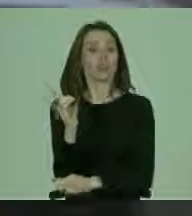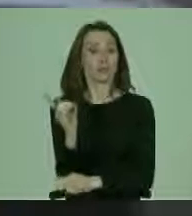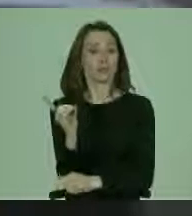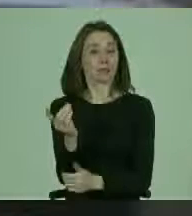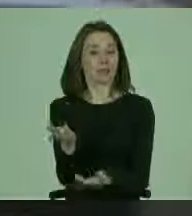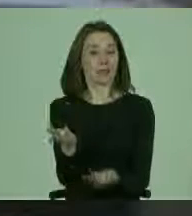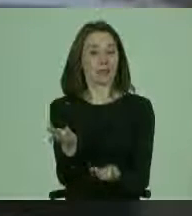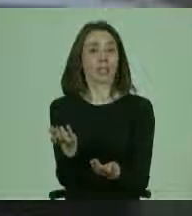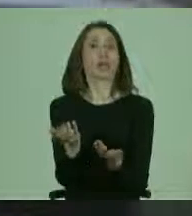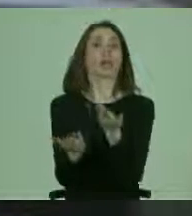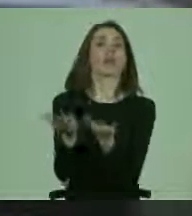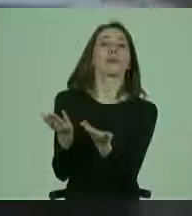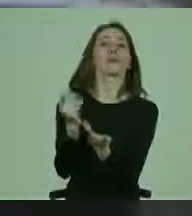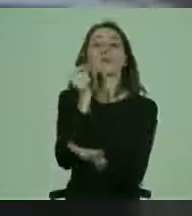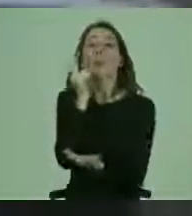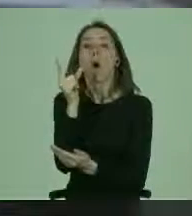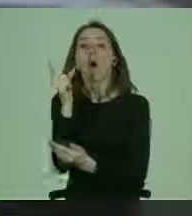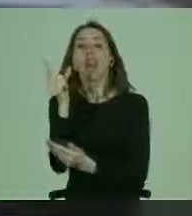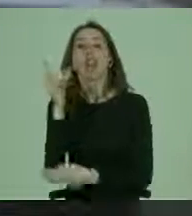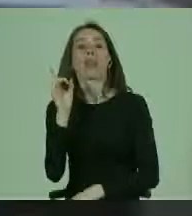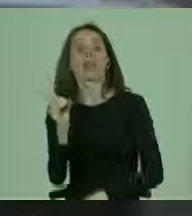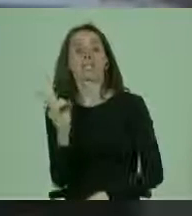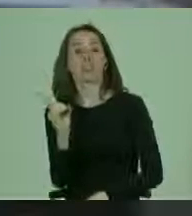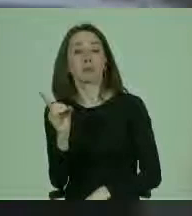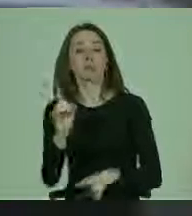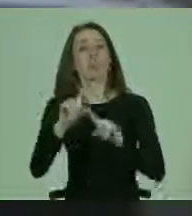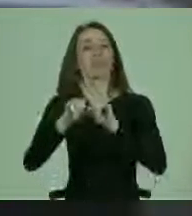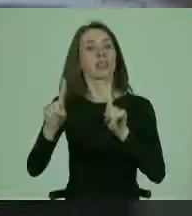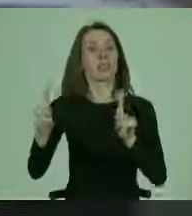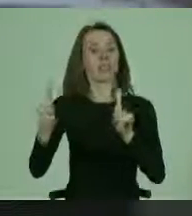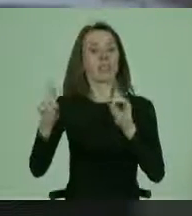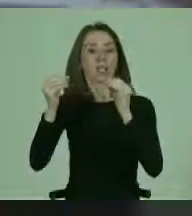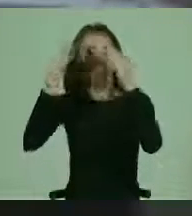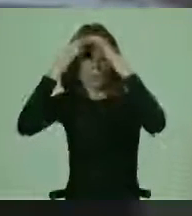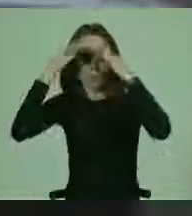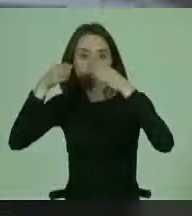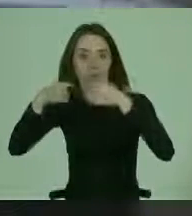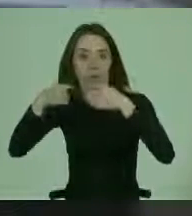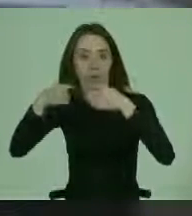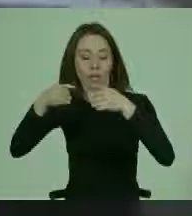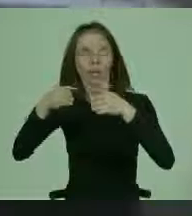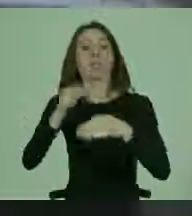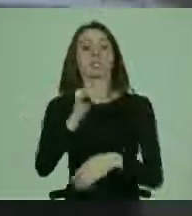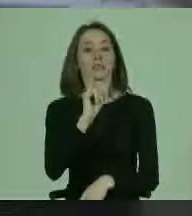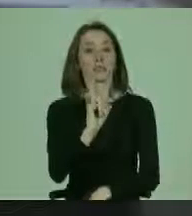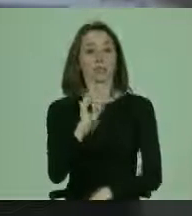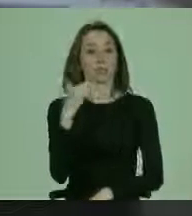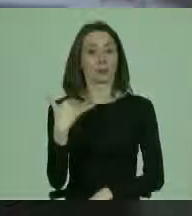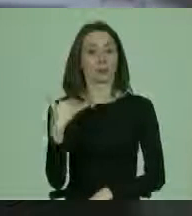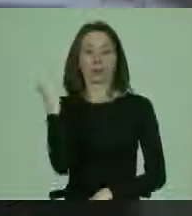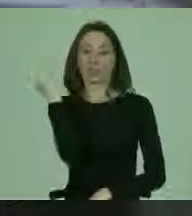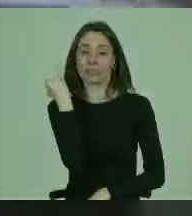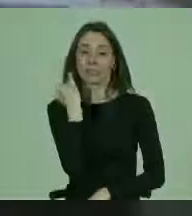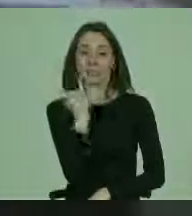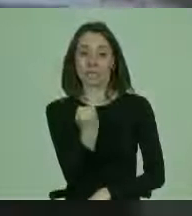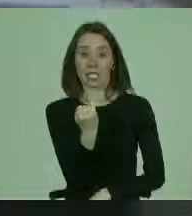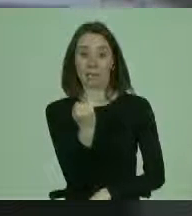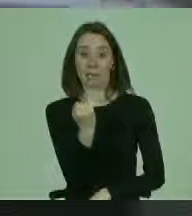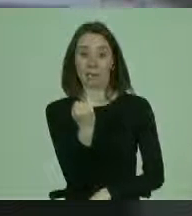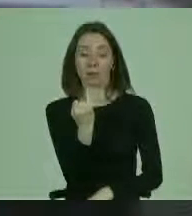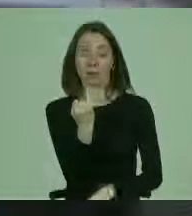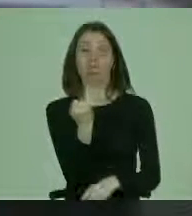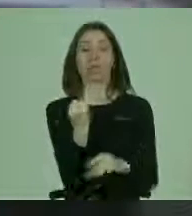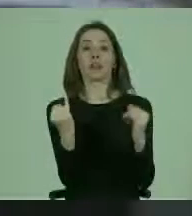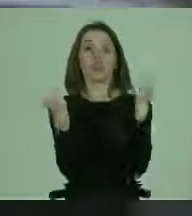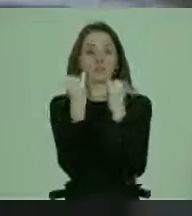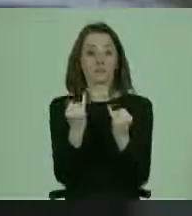Y de acuerdo al tipo de discapacidad también es diferente el abordamiento, pero sí es importante siempre actuar en